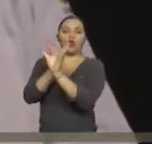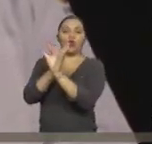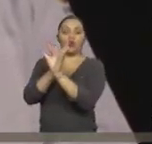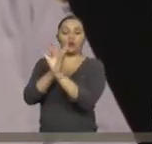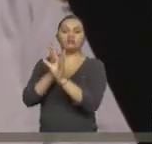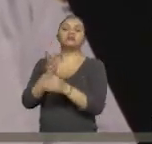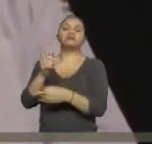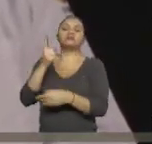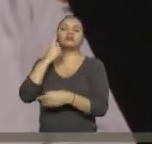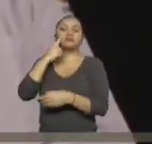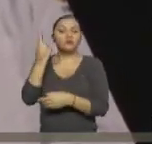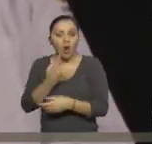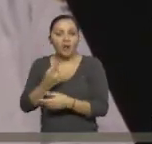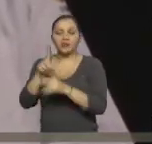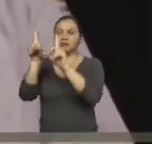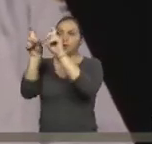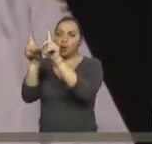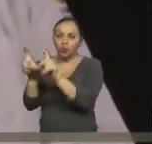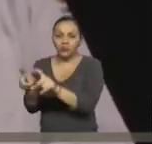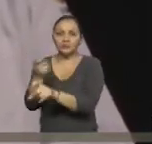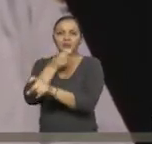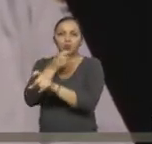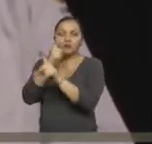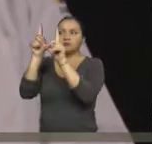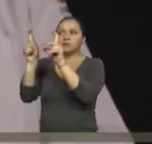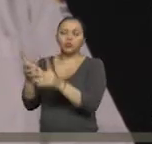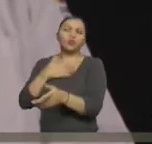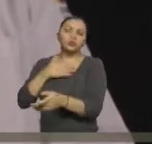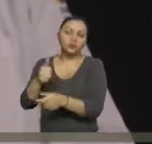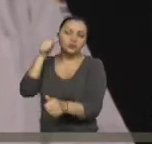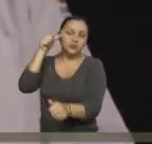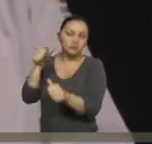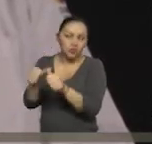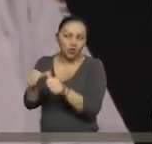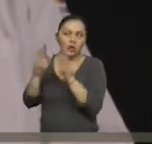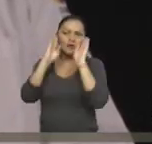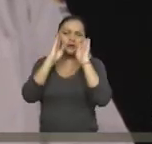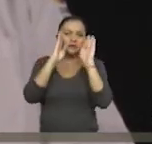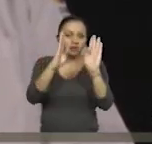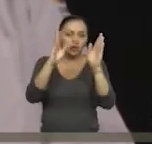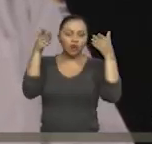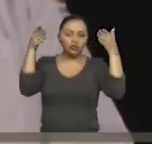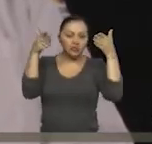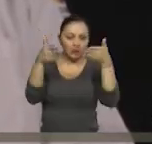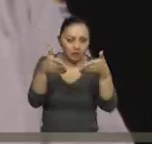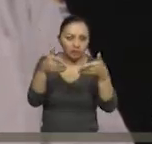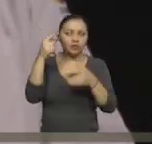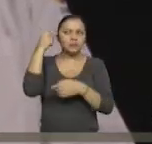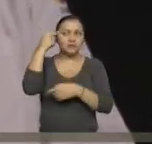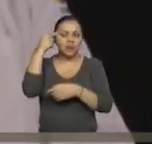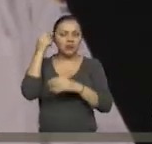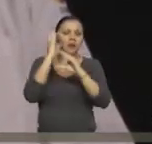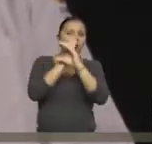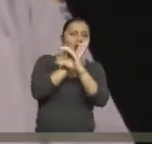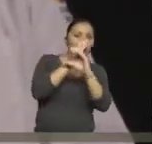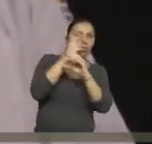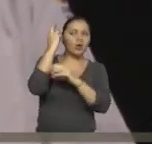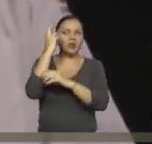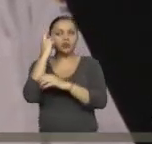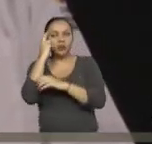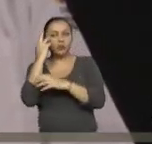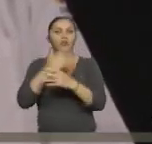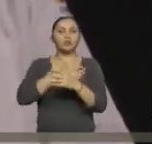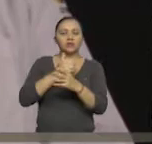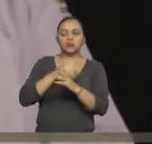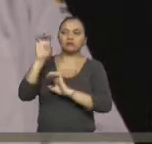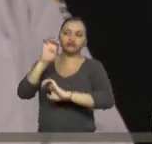test y todo eso podemos ver cómo está su memoria, atención, concentración, juicio, razonamiento, cálculo. Entonces, y en